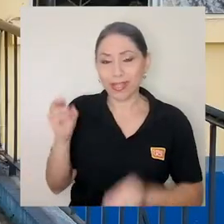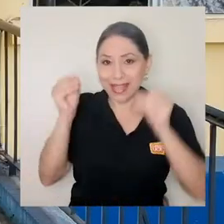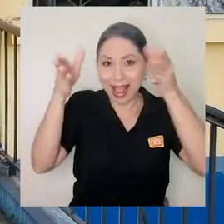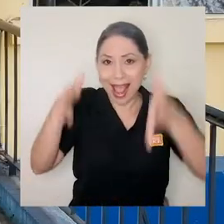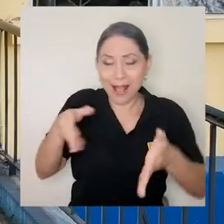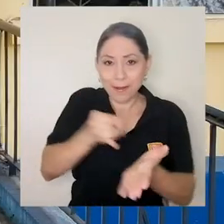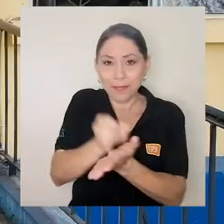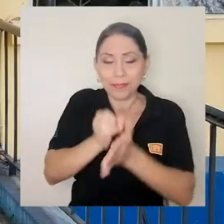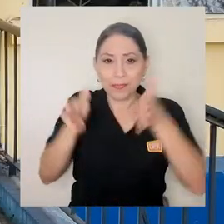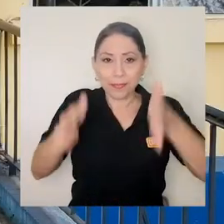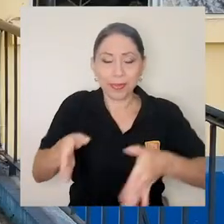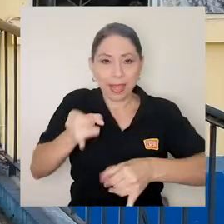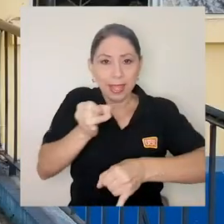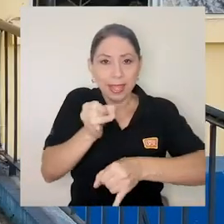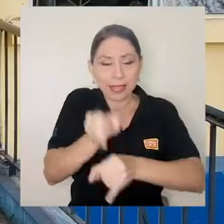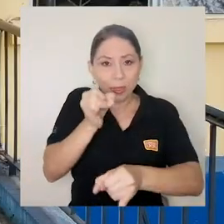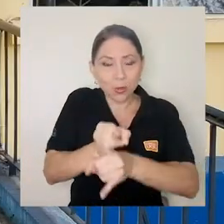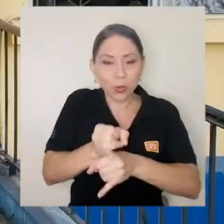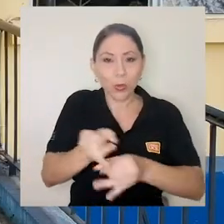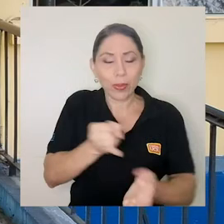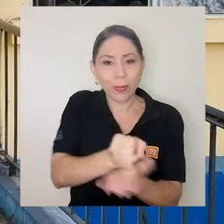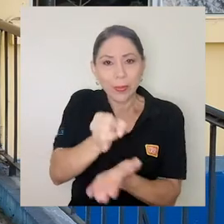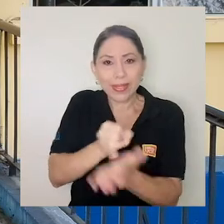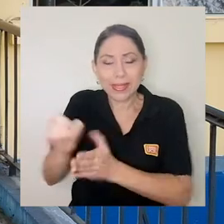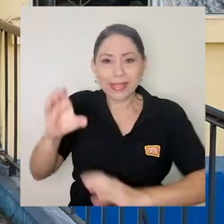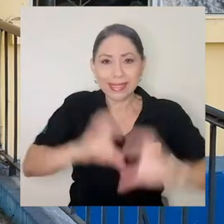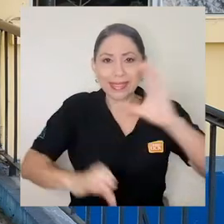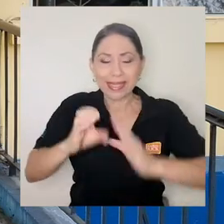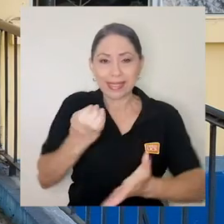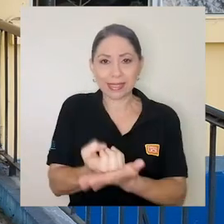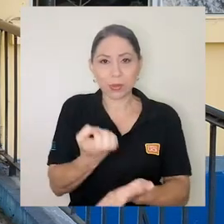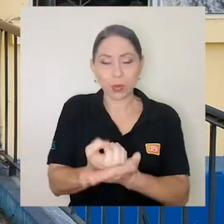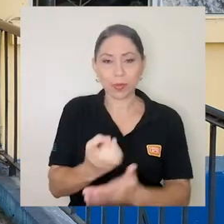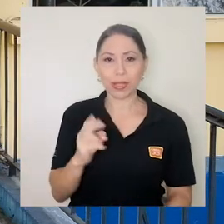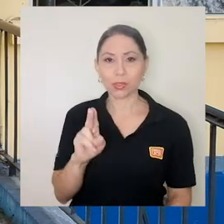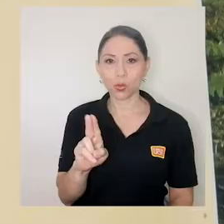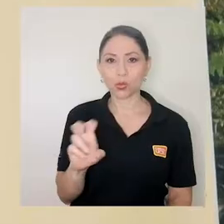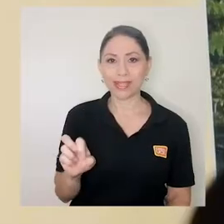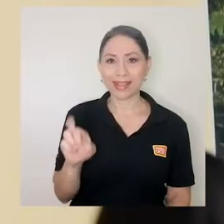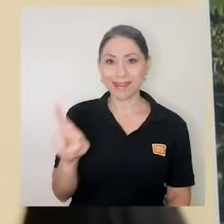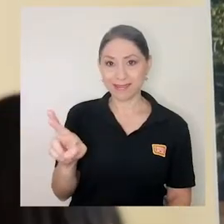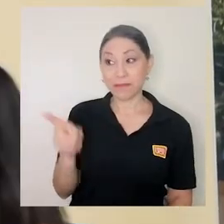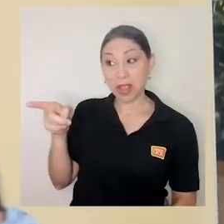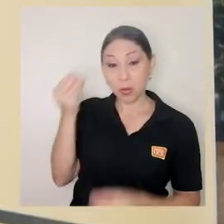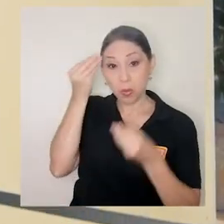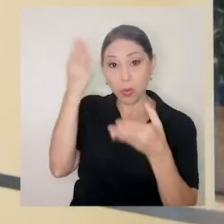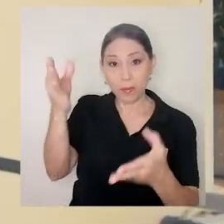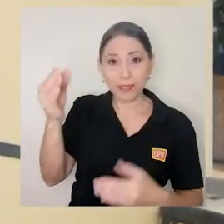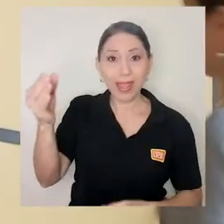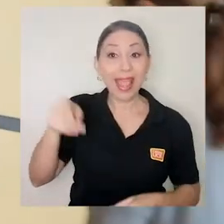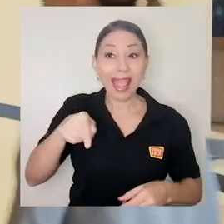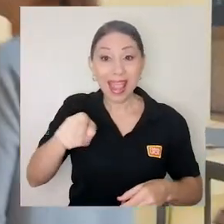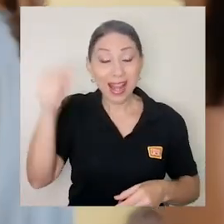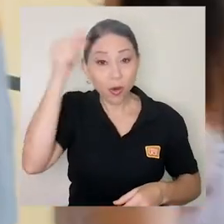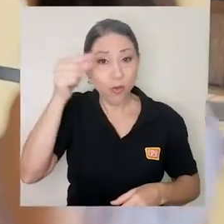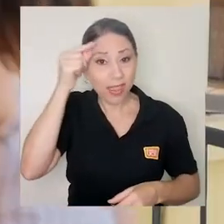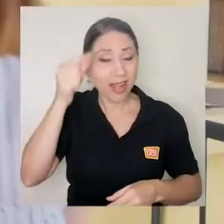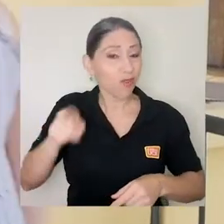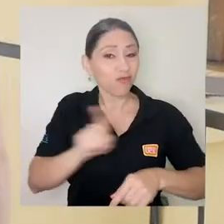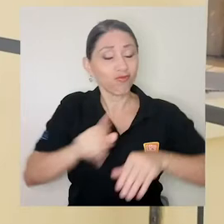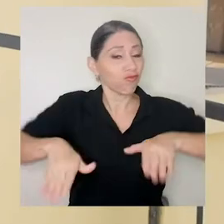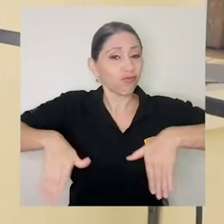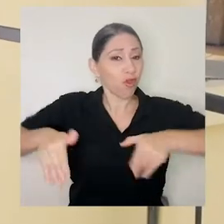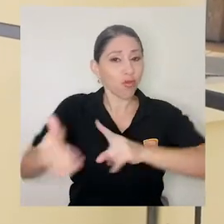e investigador del Instituto de Investigaciones en Ciencias Económicas de la UCR, el gobierno no ha tomado las mejores